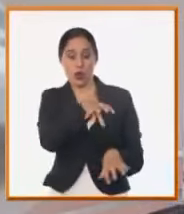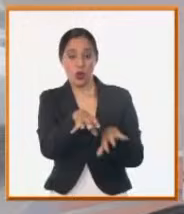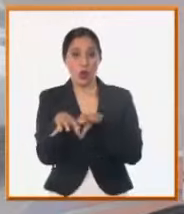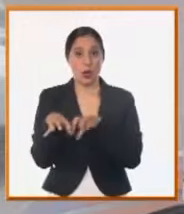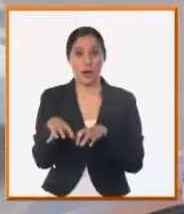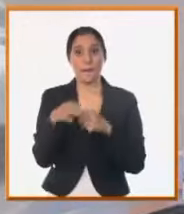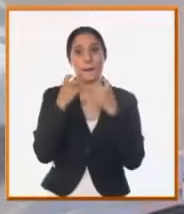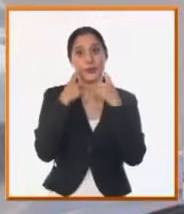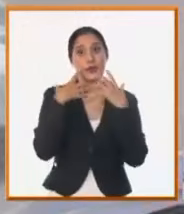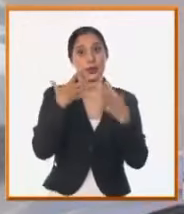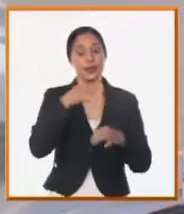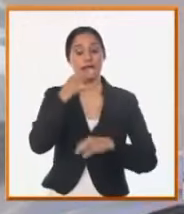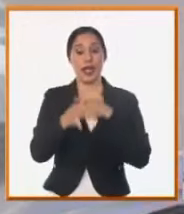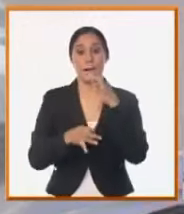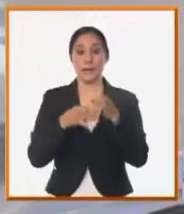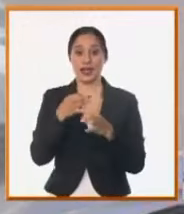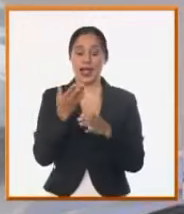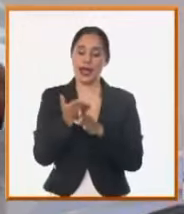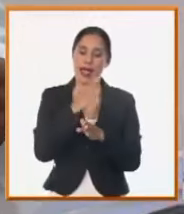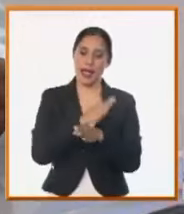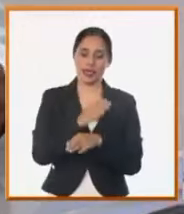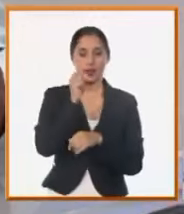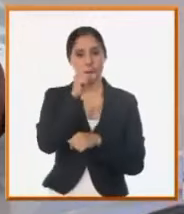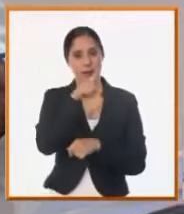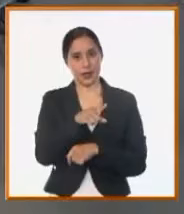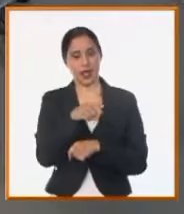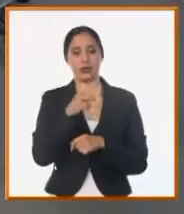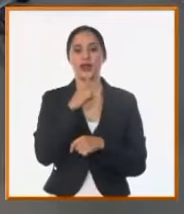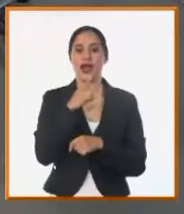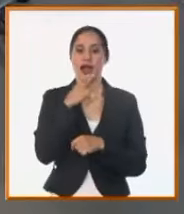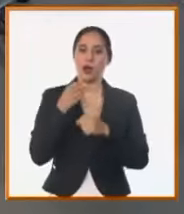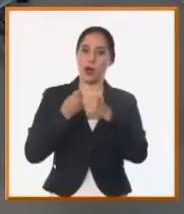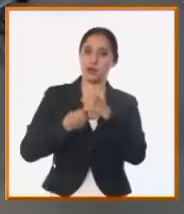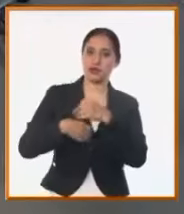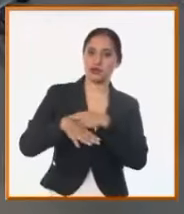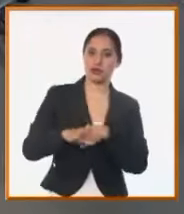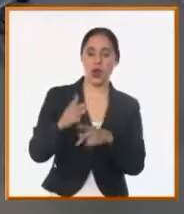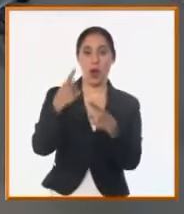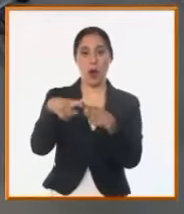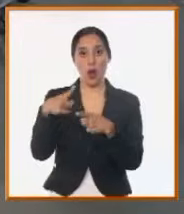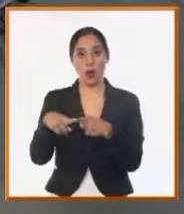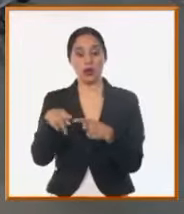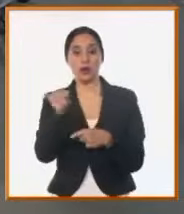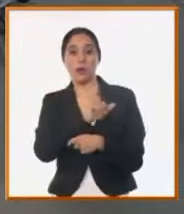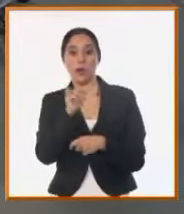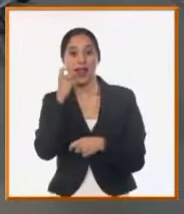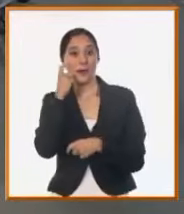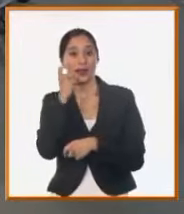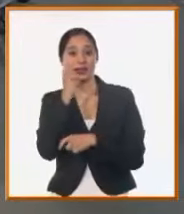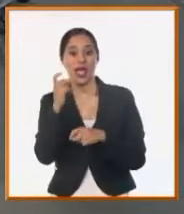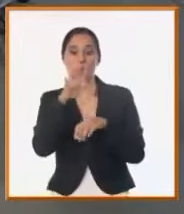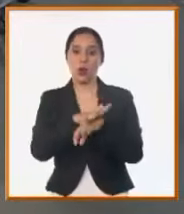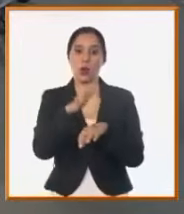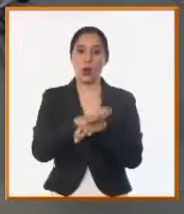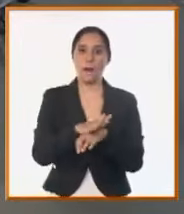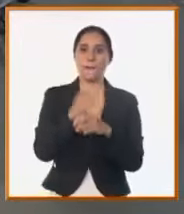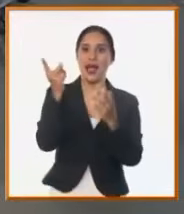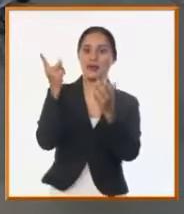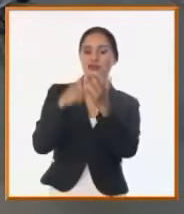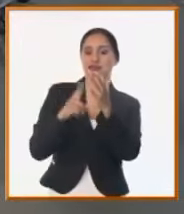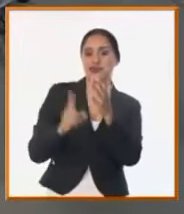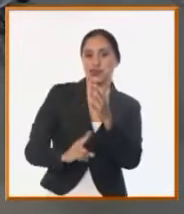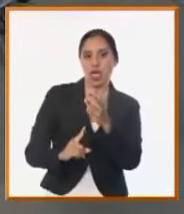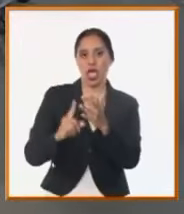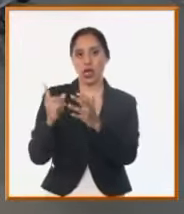aspecto que quiero mencionar antes de terminar con el tema de los salieros y es que muchas veces también ha estado impactado por la contingencia energética el tema de calidad